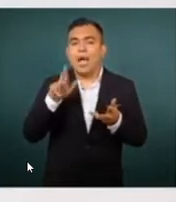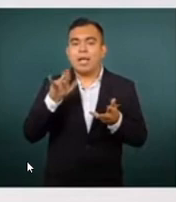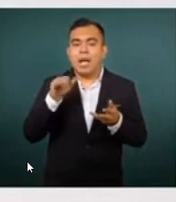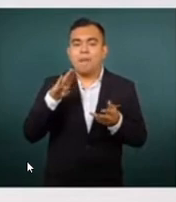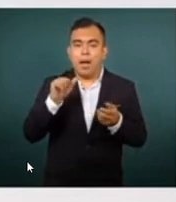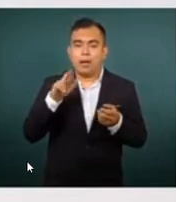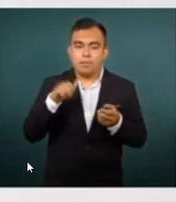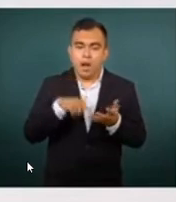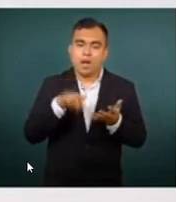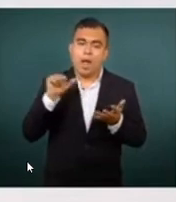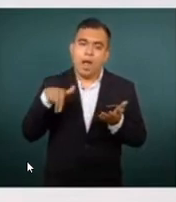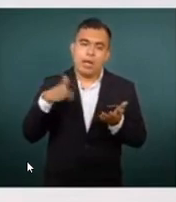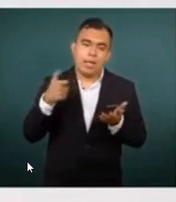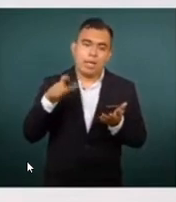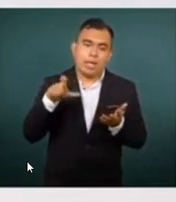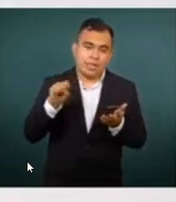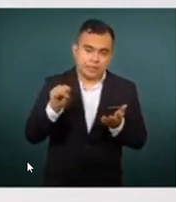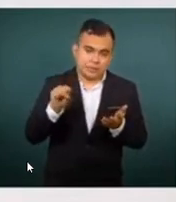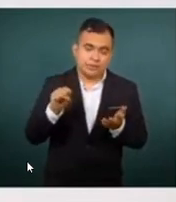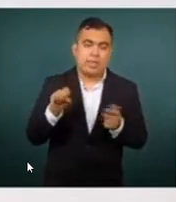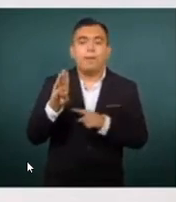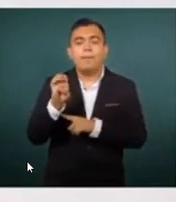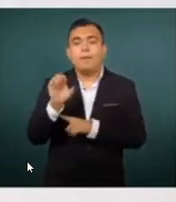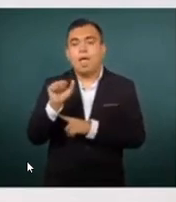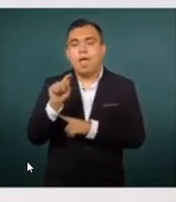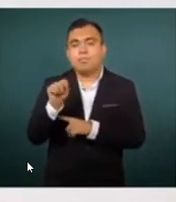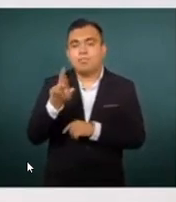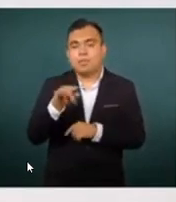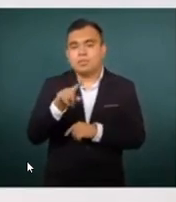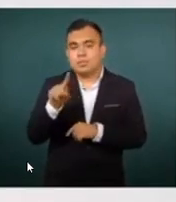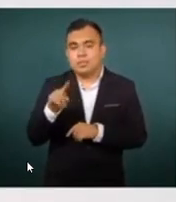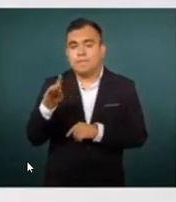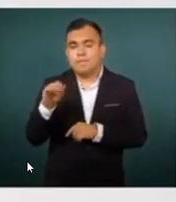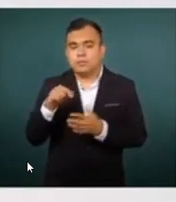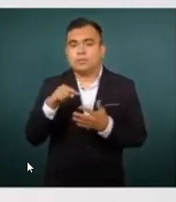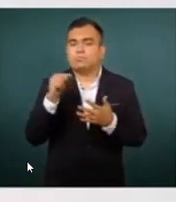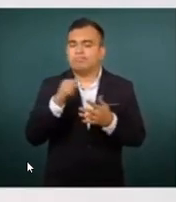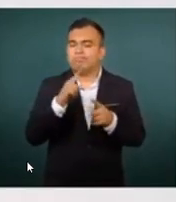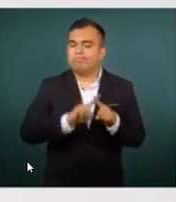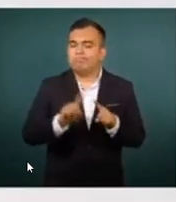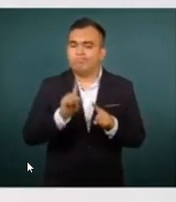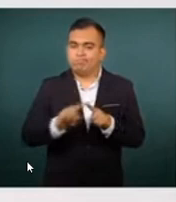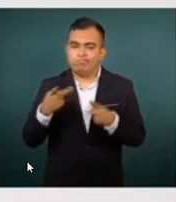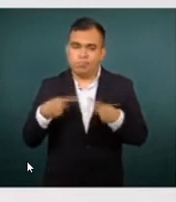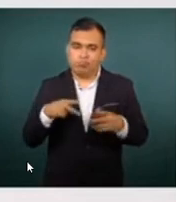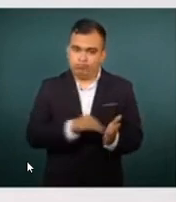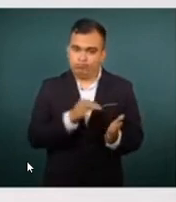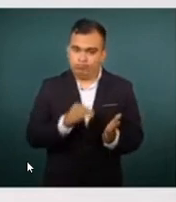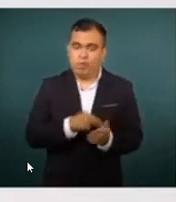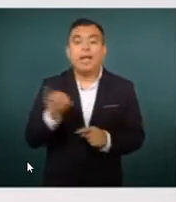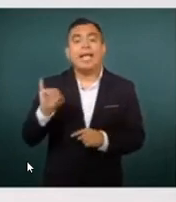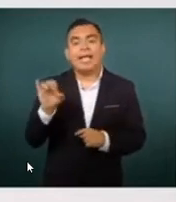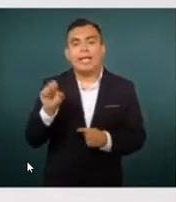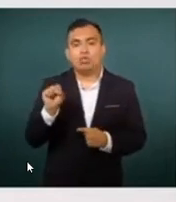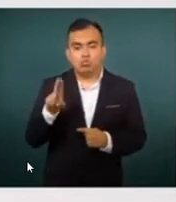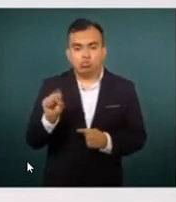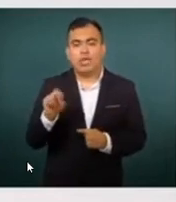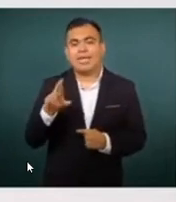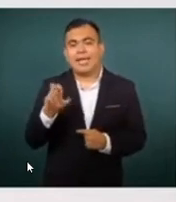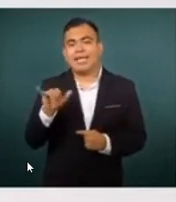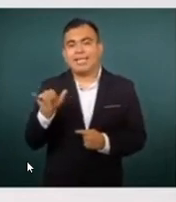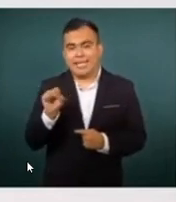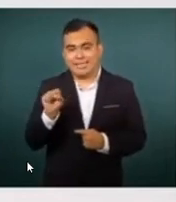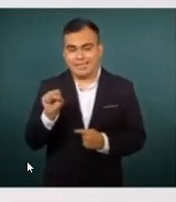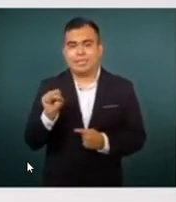Mastretta, Jean Meyer, Beatriz Pagés, Ricardo Pasco Pierce, Jesús Reyes Heroles, Rafael